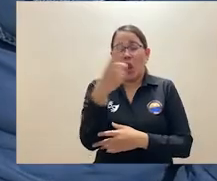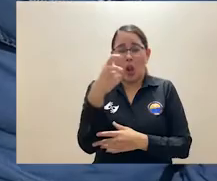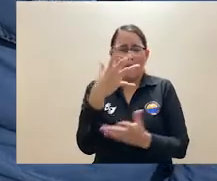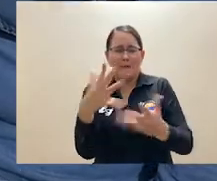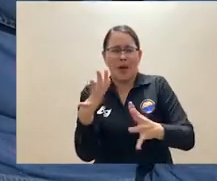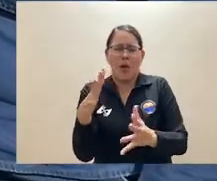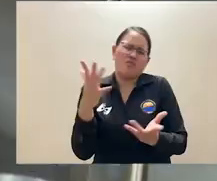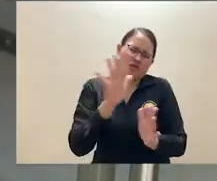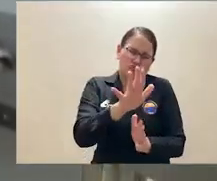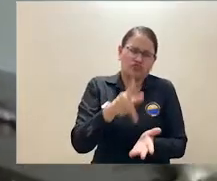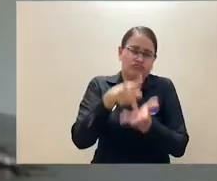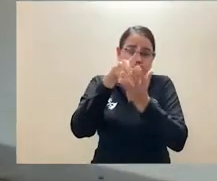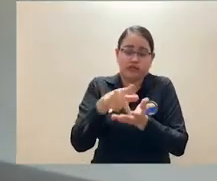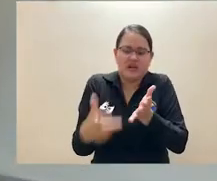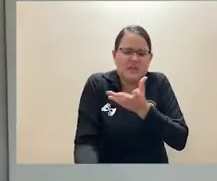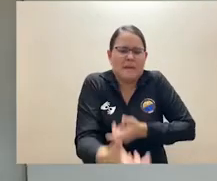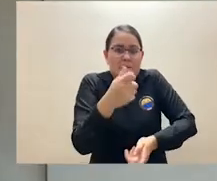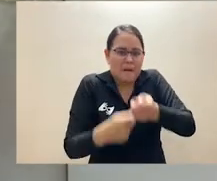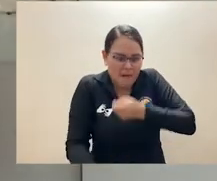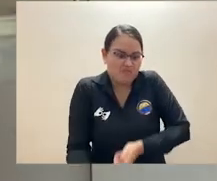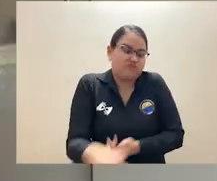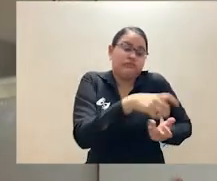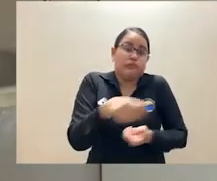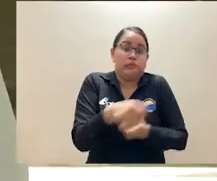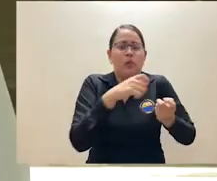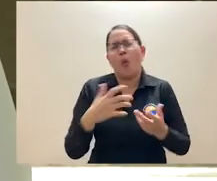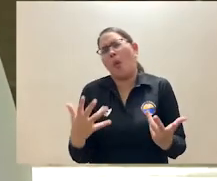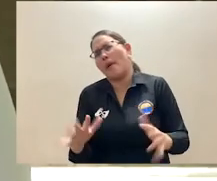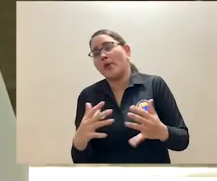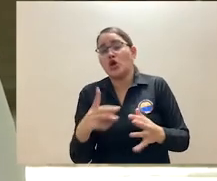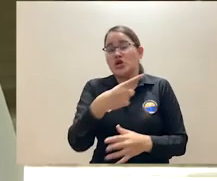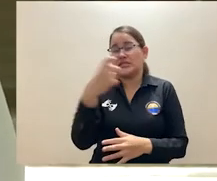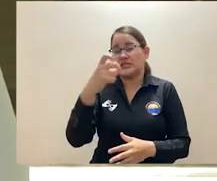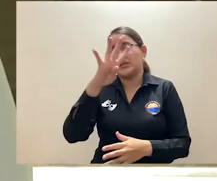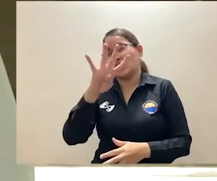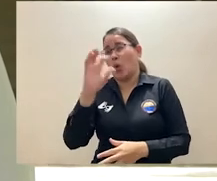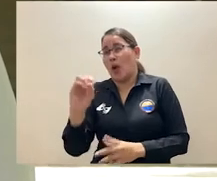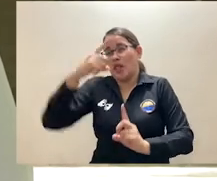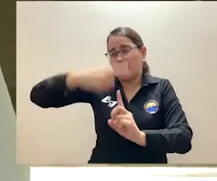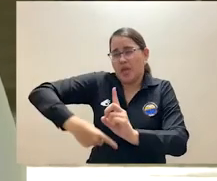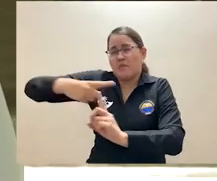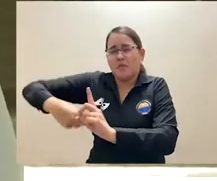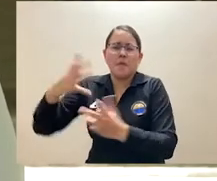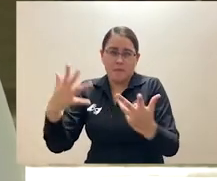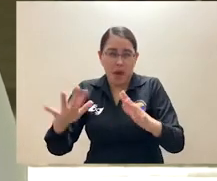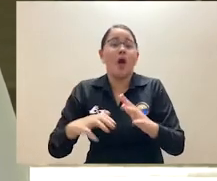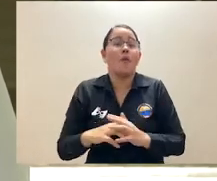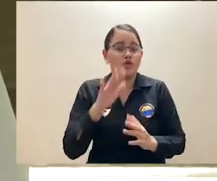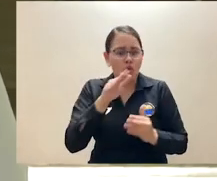que equivalen a 7 kilogramos por faena. Traducidos al mes serían